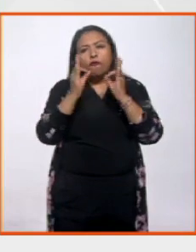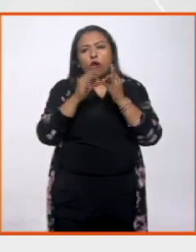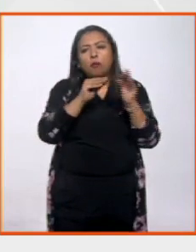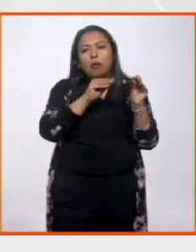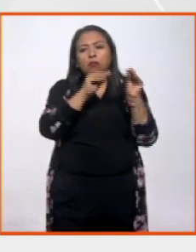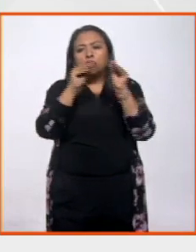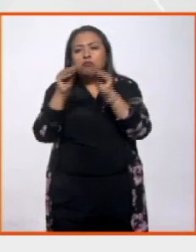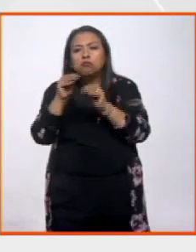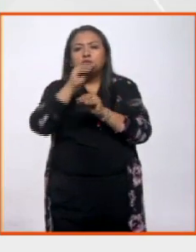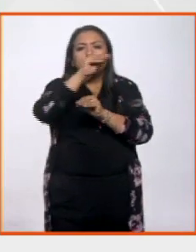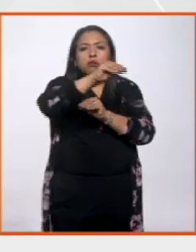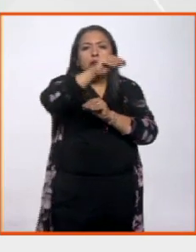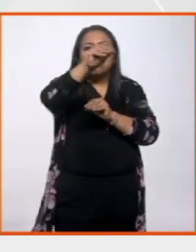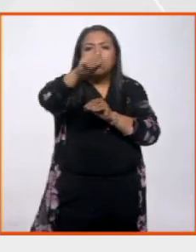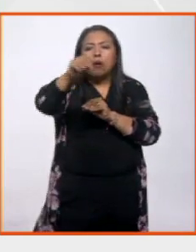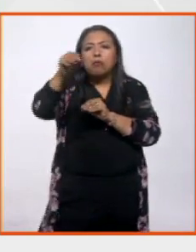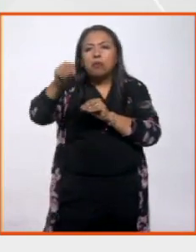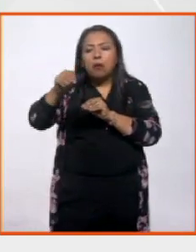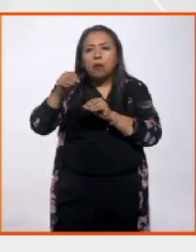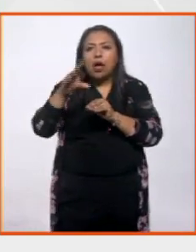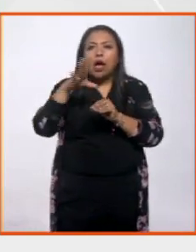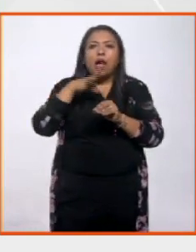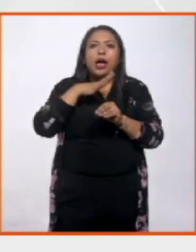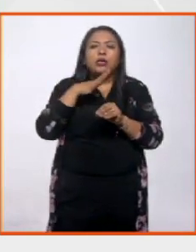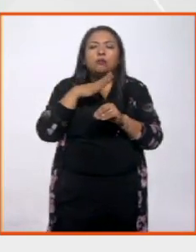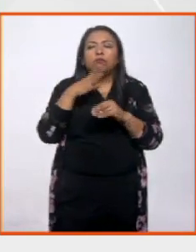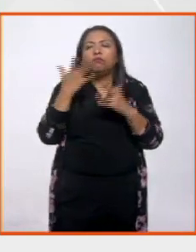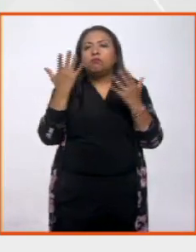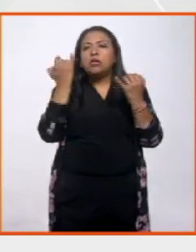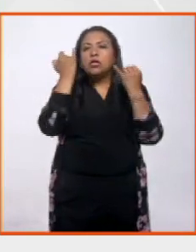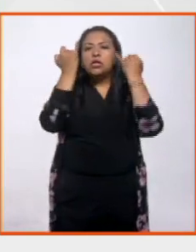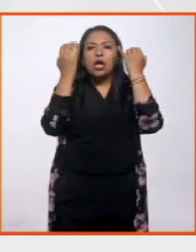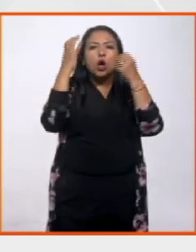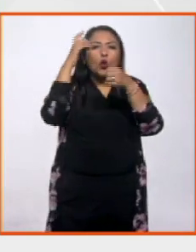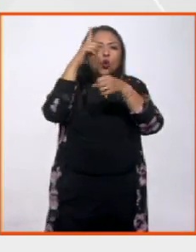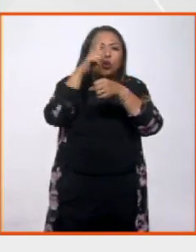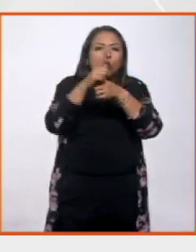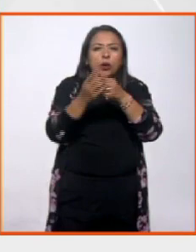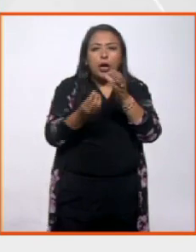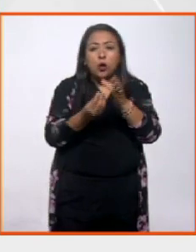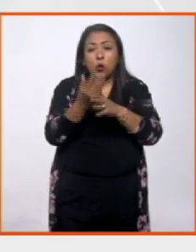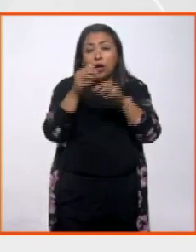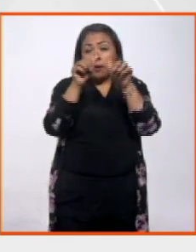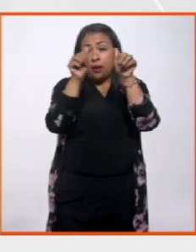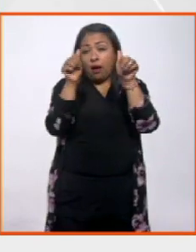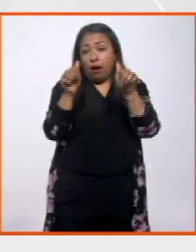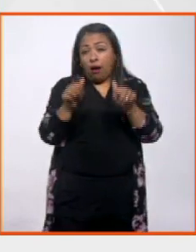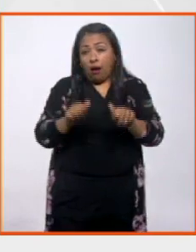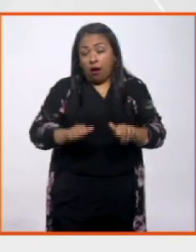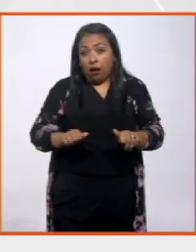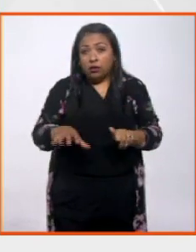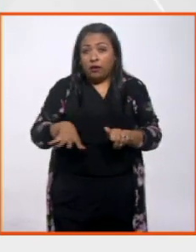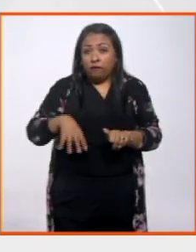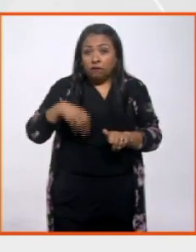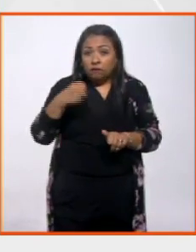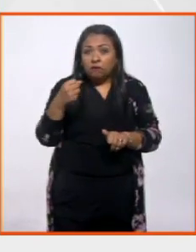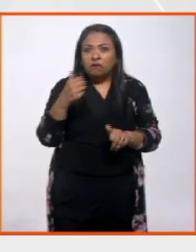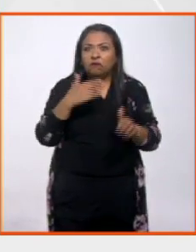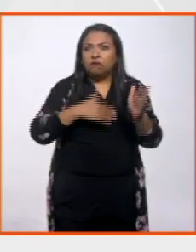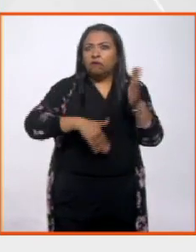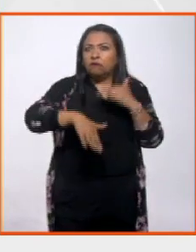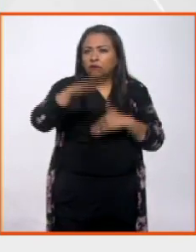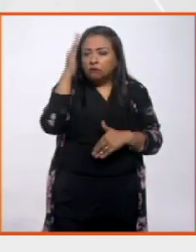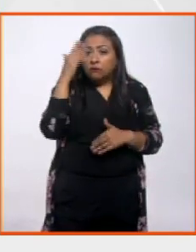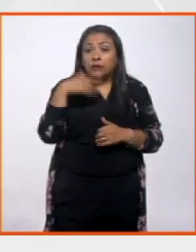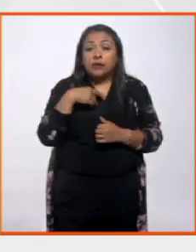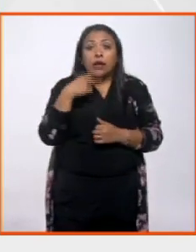sitios del planeta y crear cultura, crear arte, luchar, tener éxito